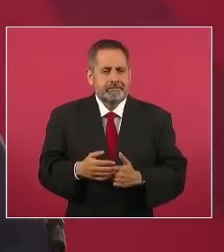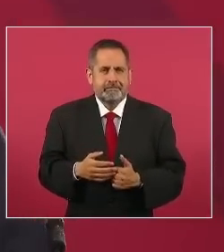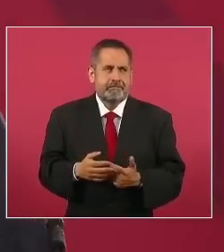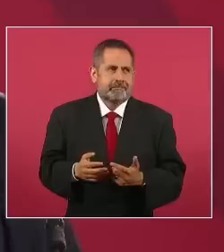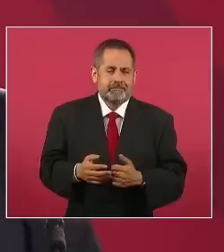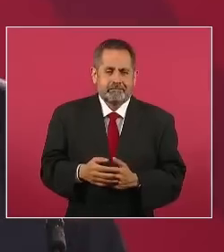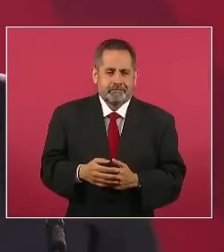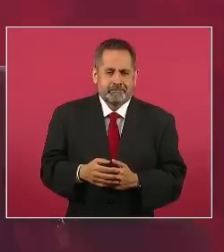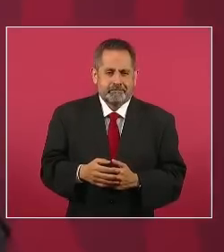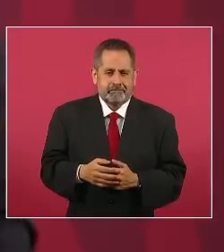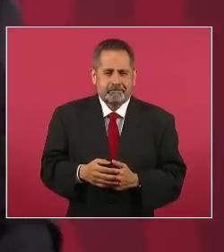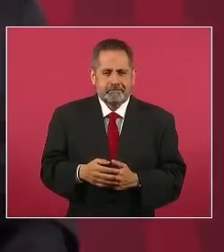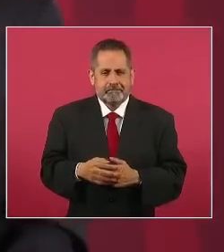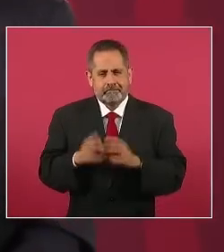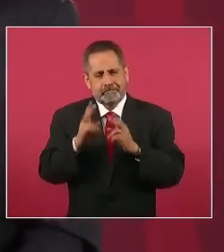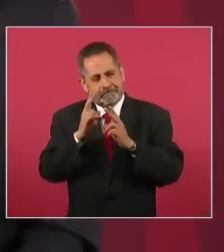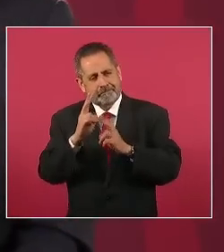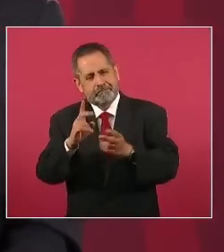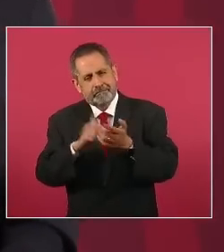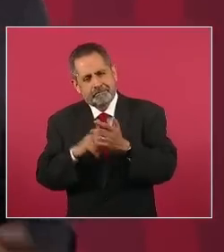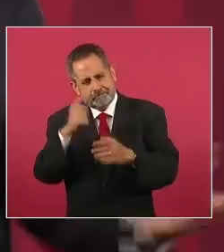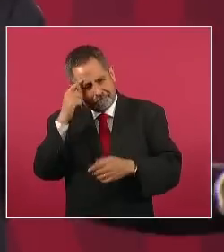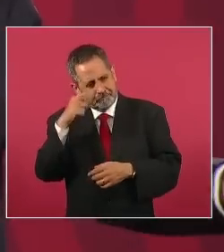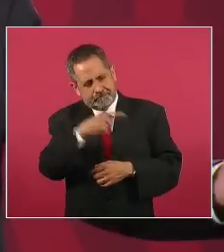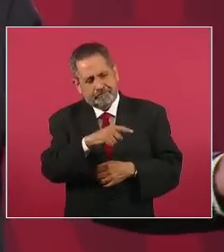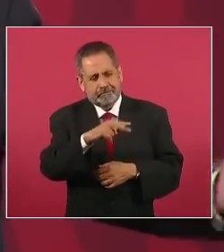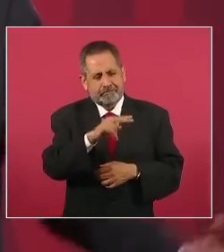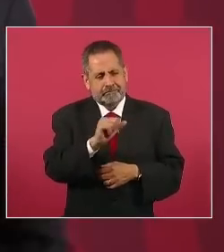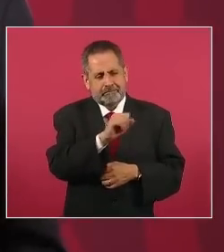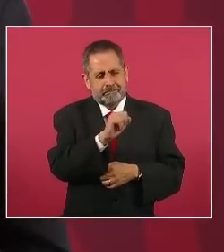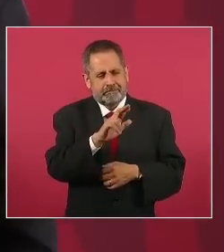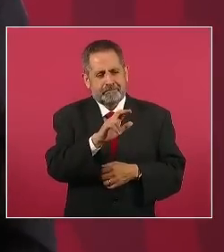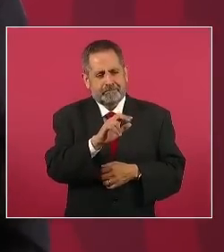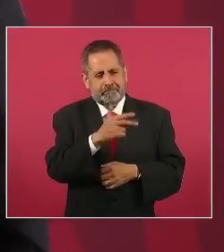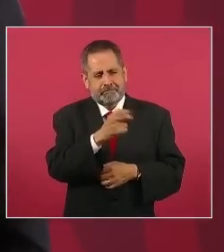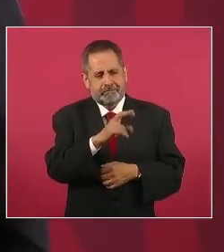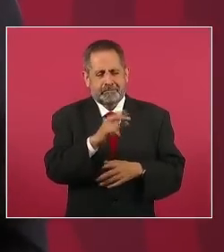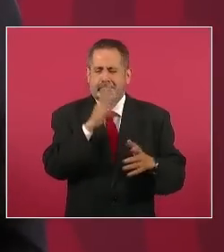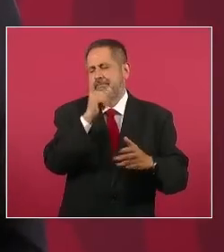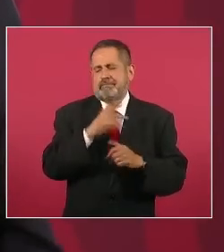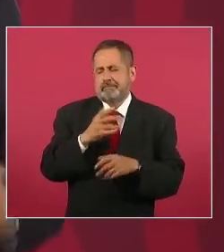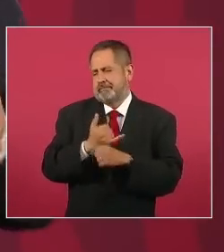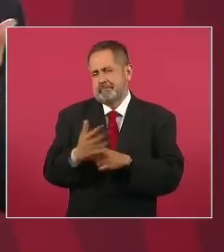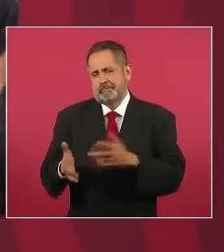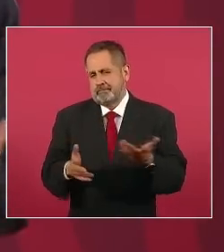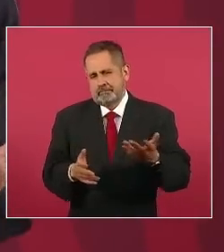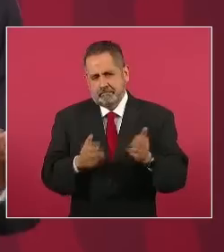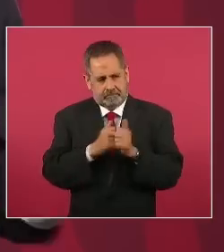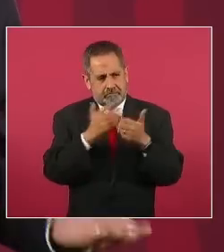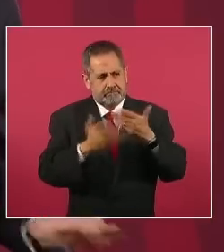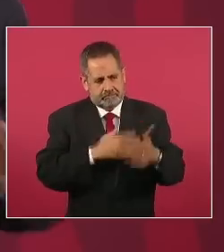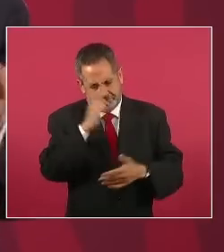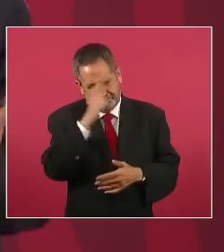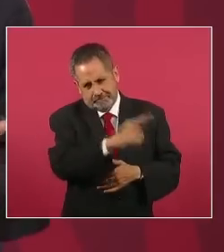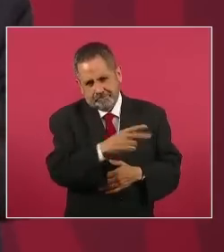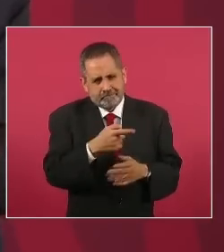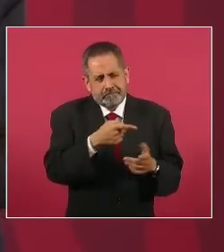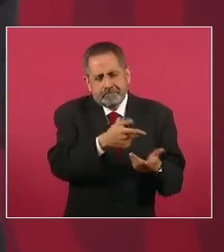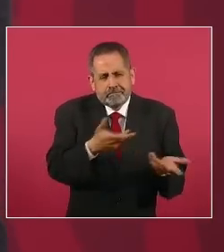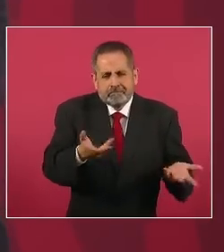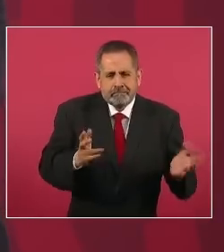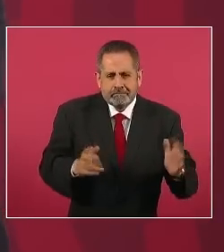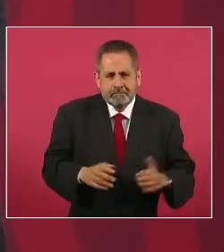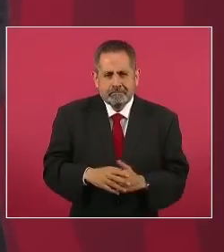este güey no este va más allá quiere poner una plaquita con los nombres de estos